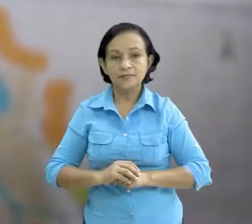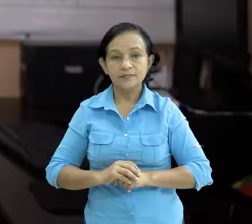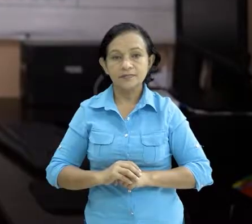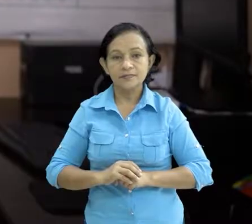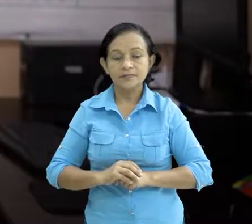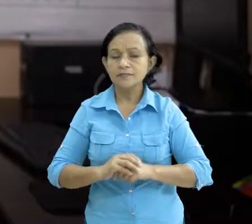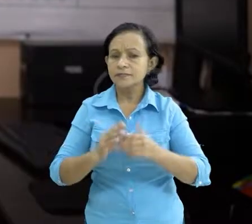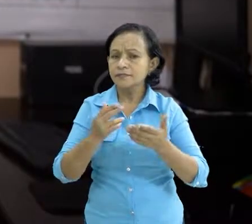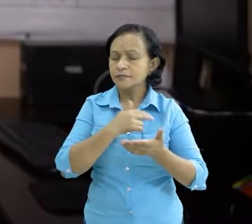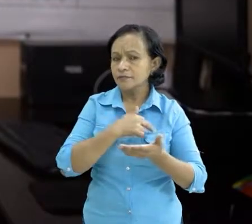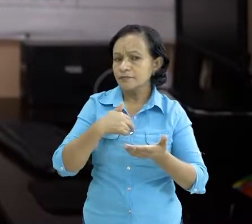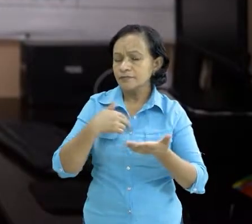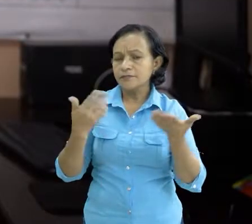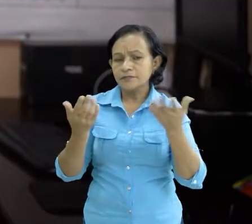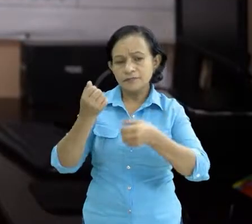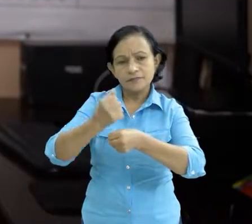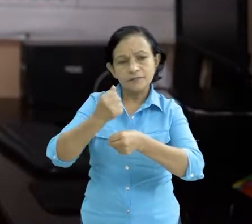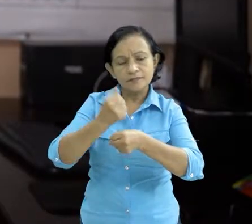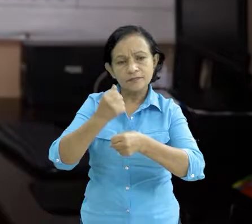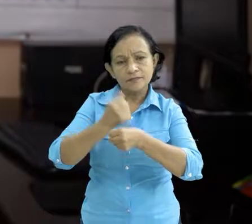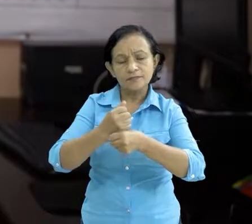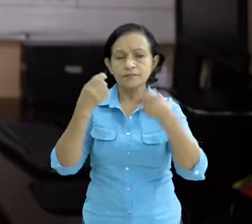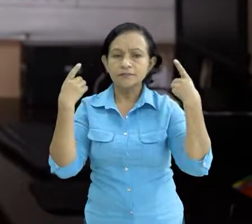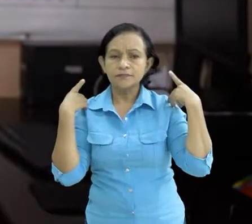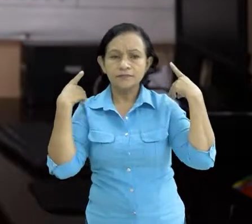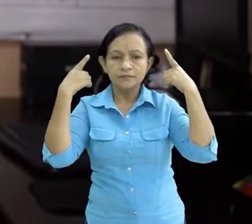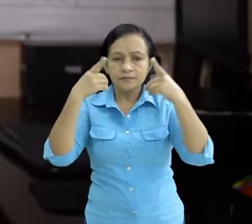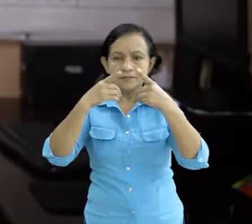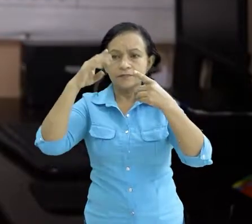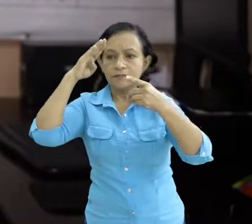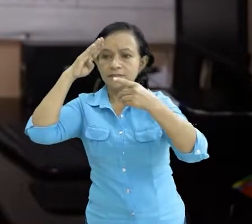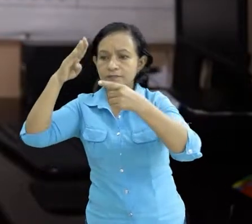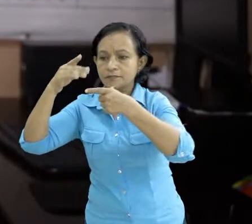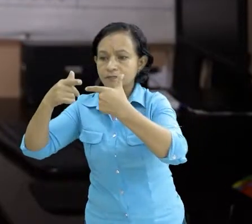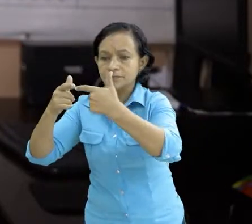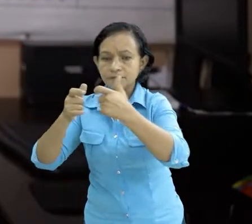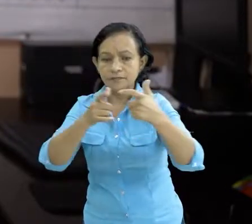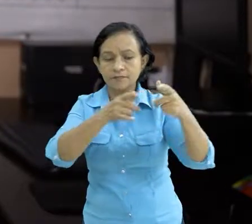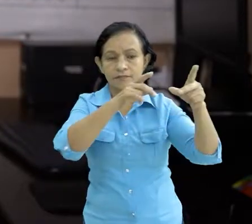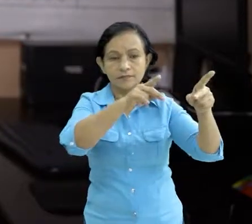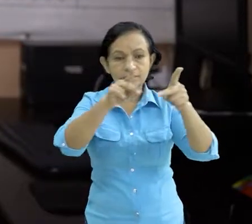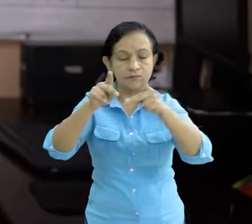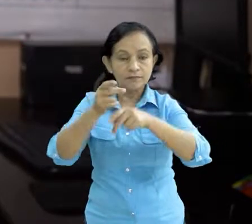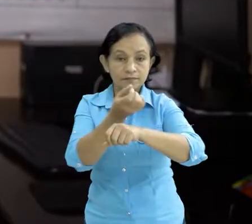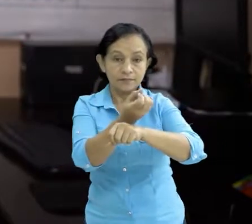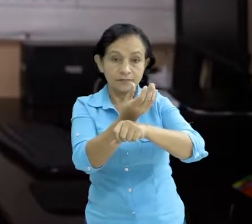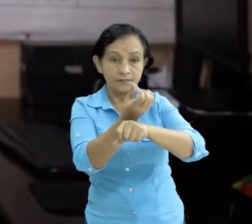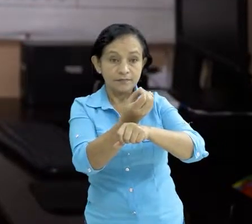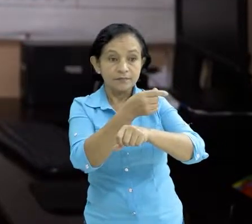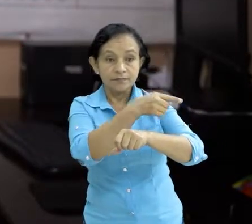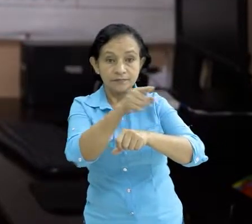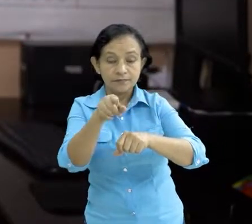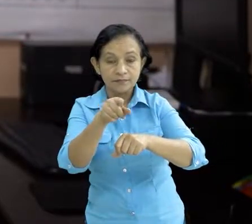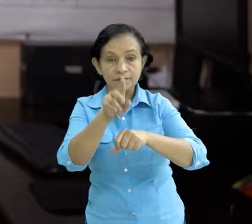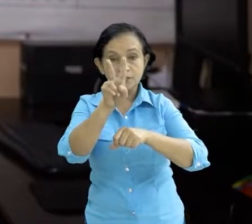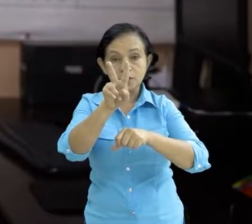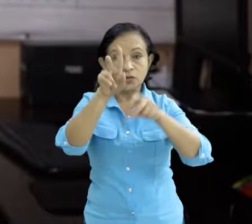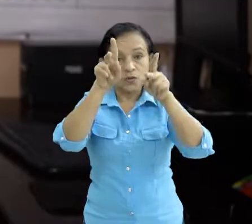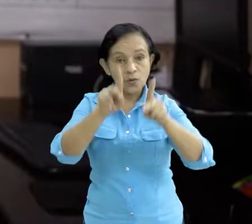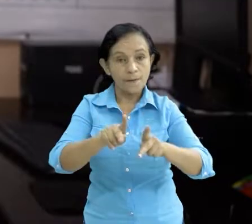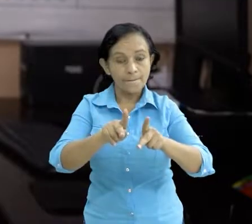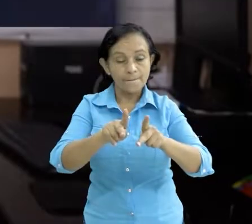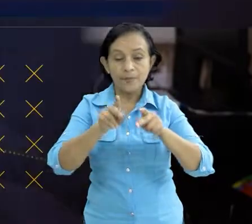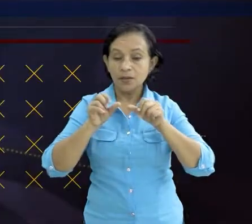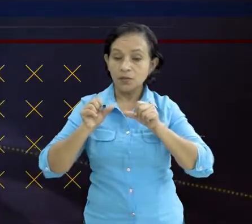nosotros tenemos un funcionamiento desde los directores y jefes de área y el personal de la alcaldía donde quedan dos compañeros